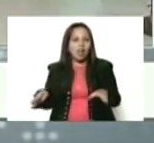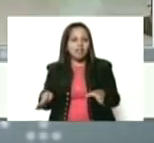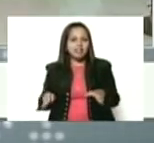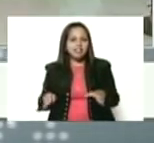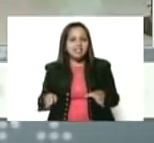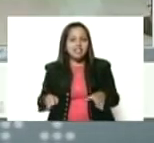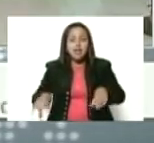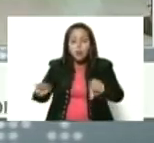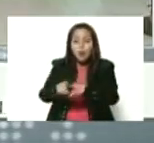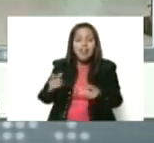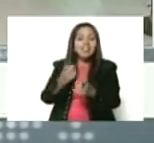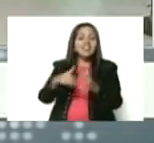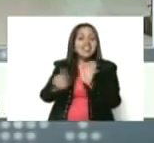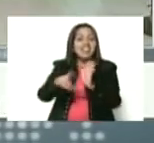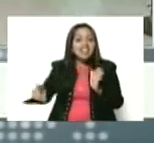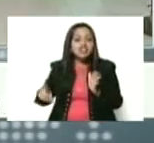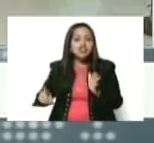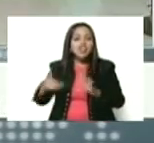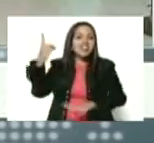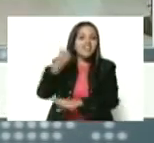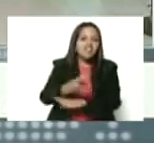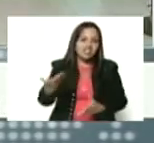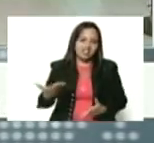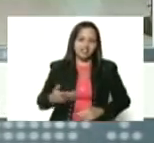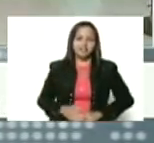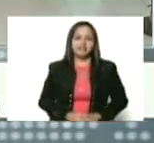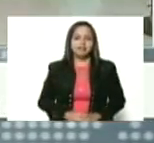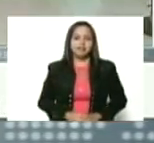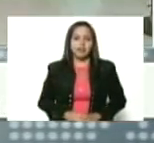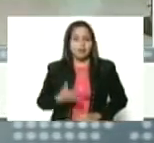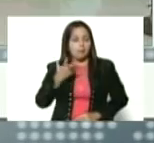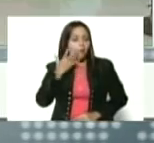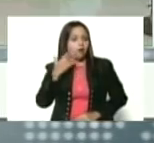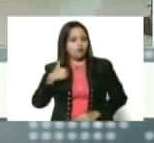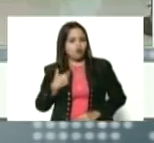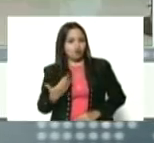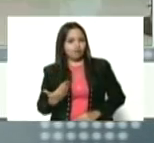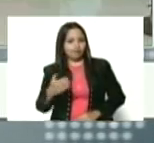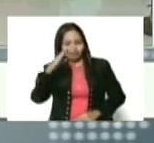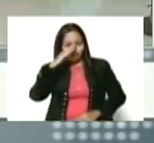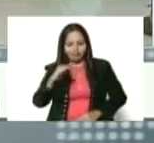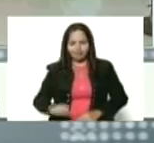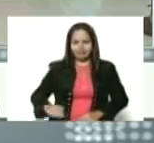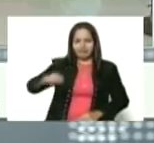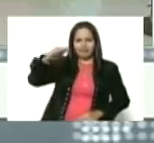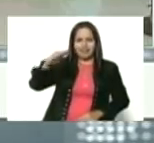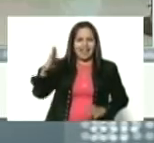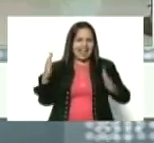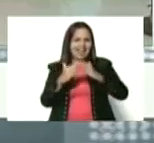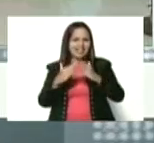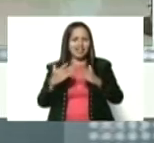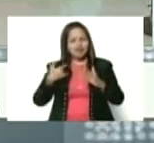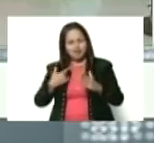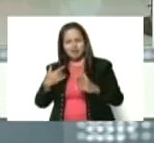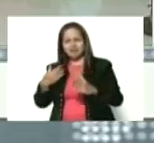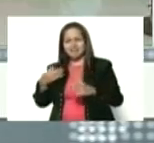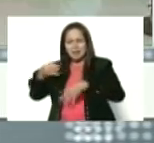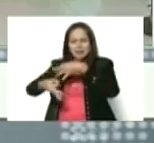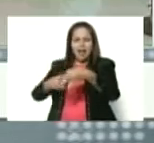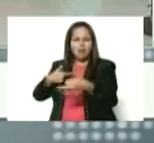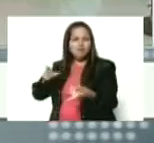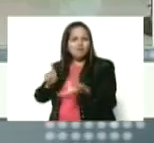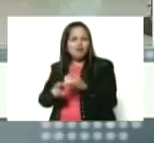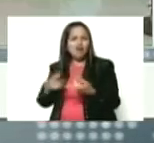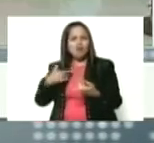iguales derechos, con iguales deberes. Yo, por ejemplo, crecí en un hogar, y le recordaba a Silvia hoy, yo crecí en un